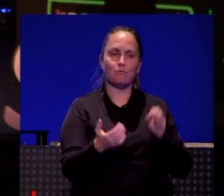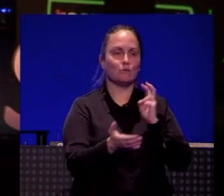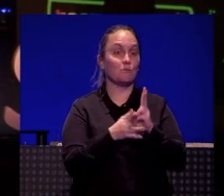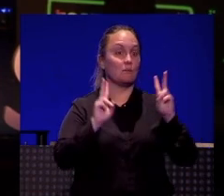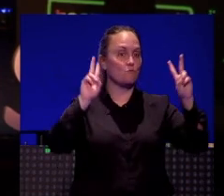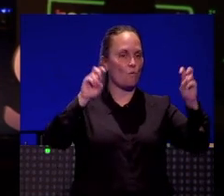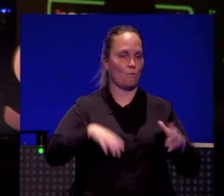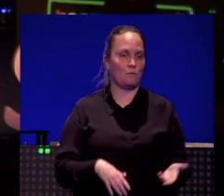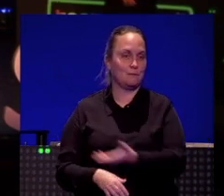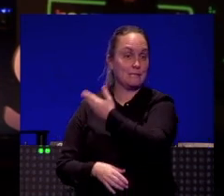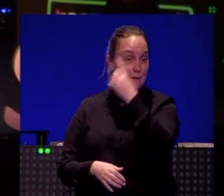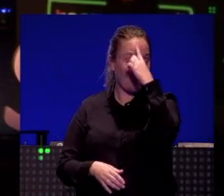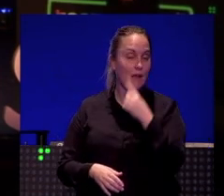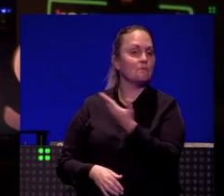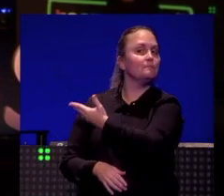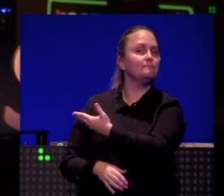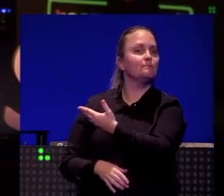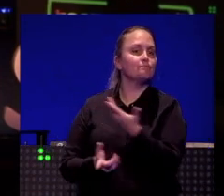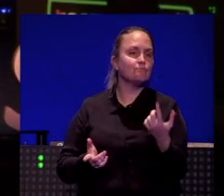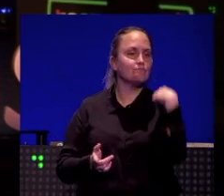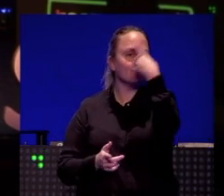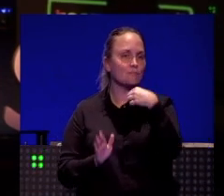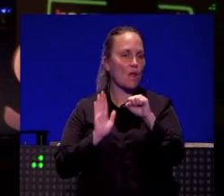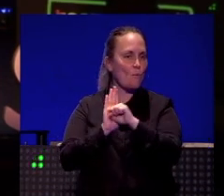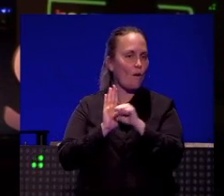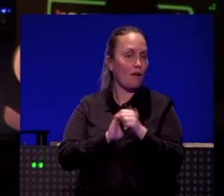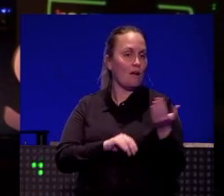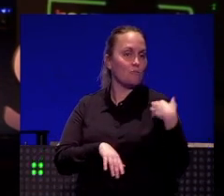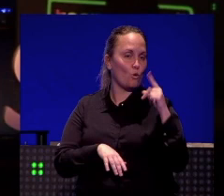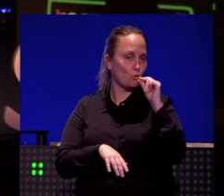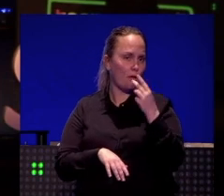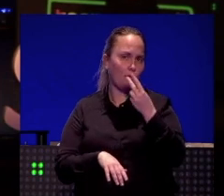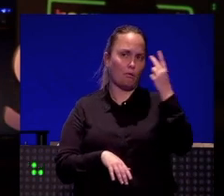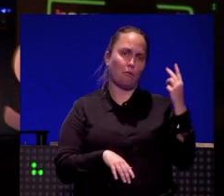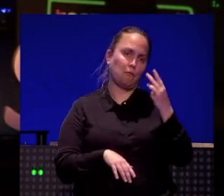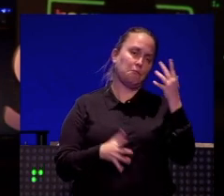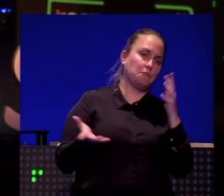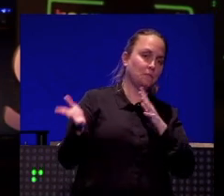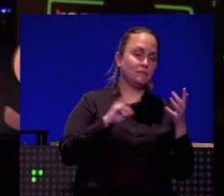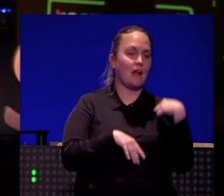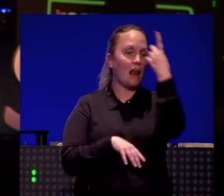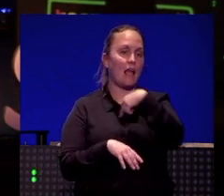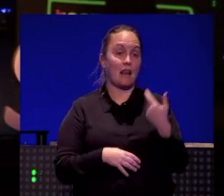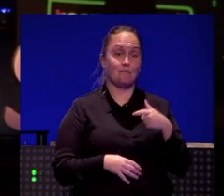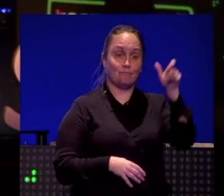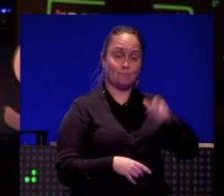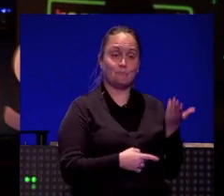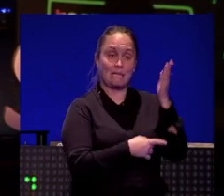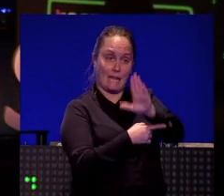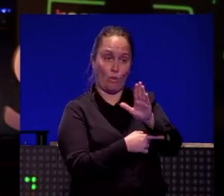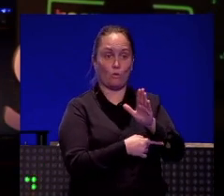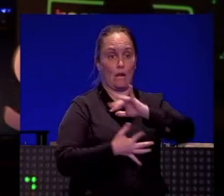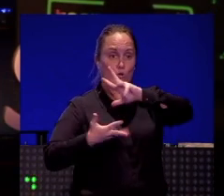imagen que veis son unos emojis que hicimos en Twitter hace un par de años con la cara de Matías Prats y de Mónica